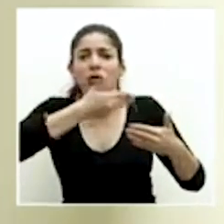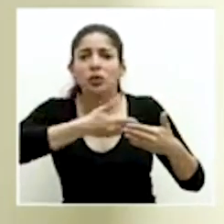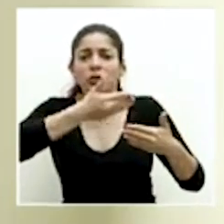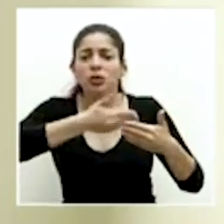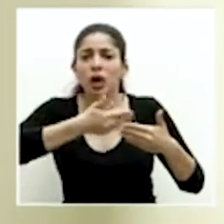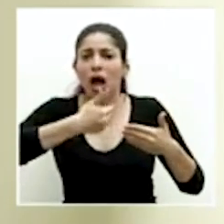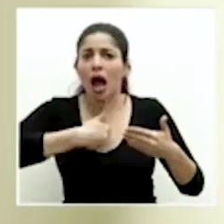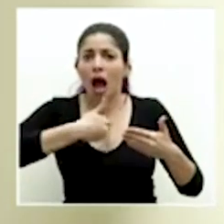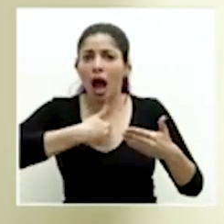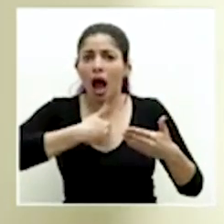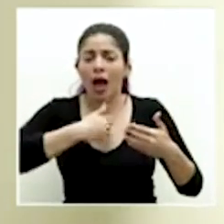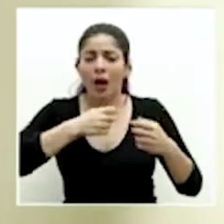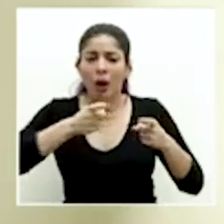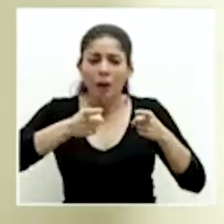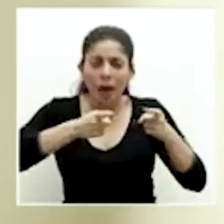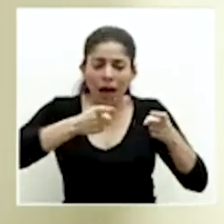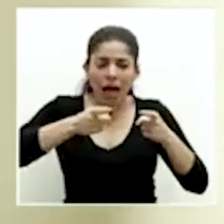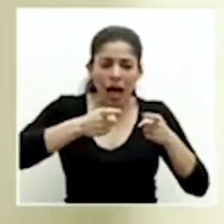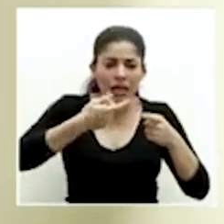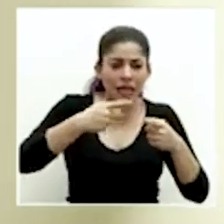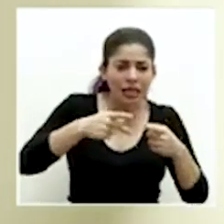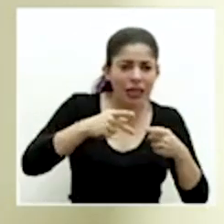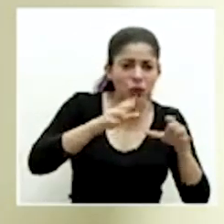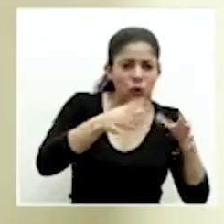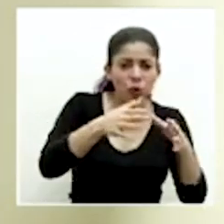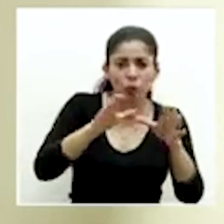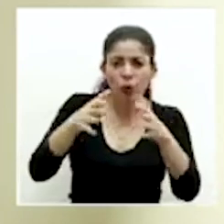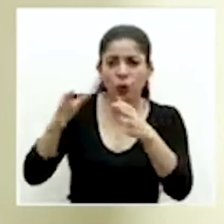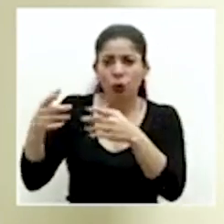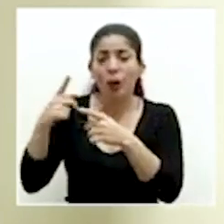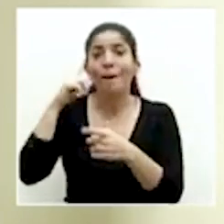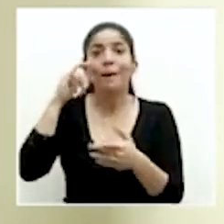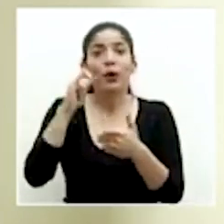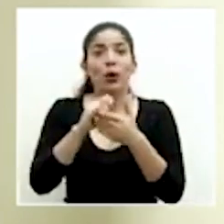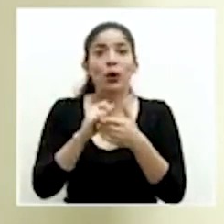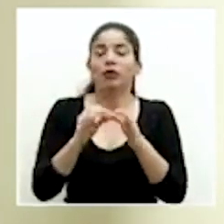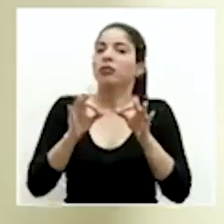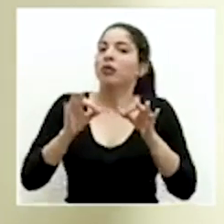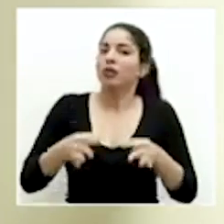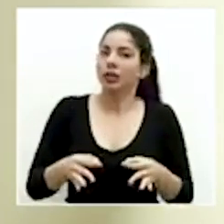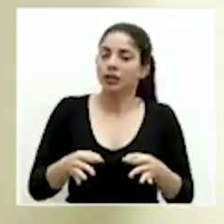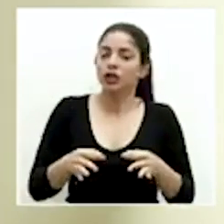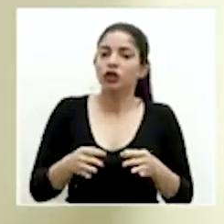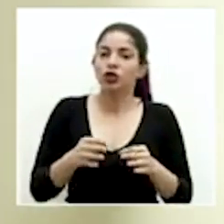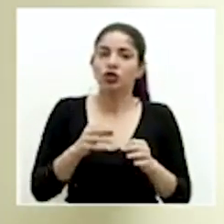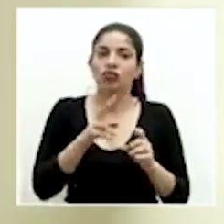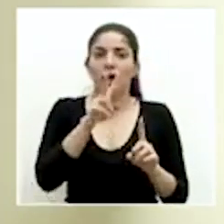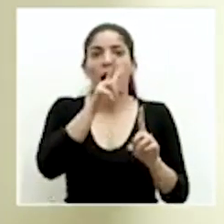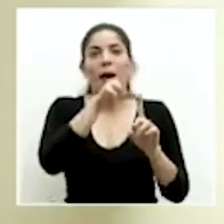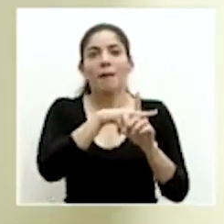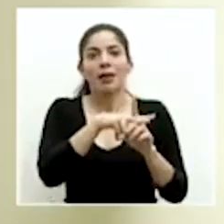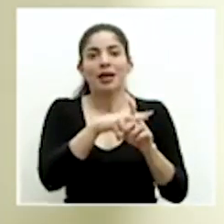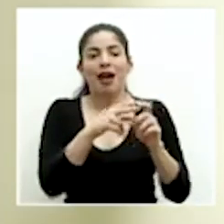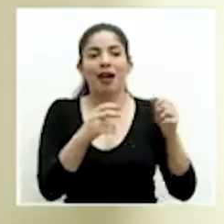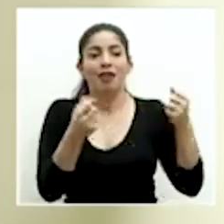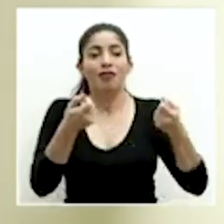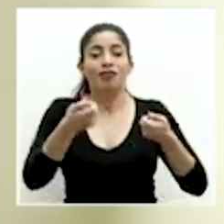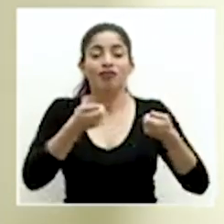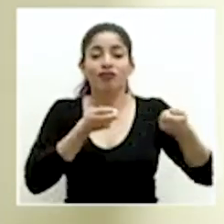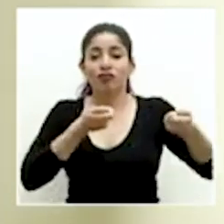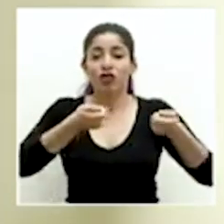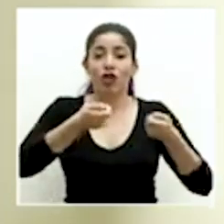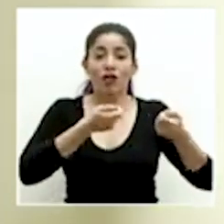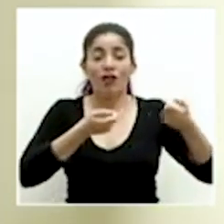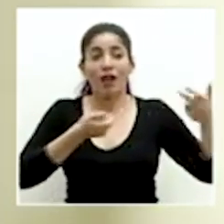o canalizando hacia diferentes grupos es que se ha tomado la medida de el asunto con los